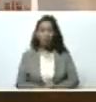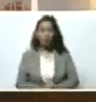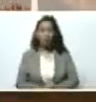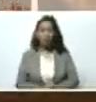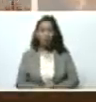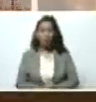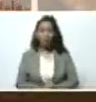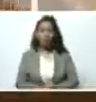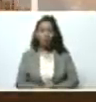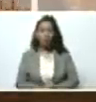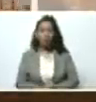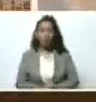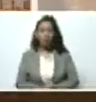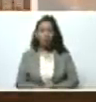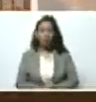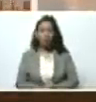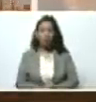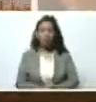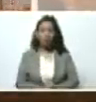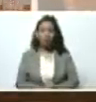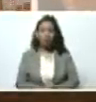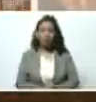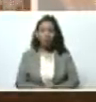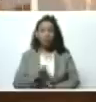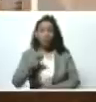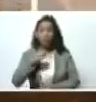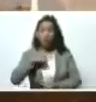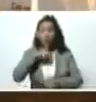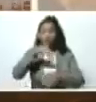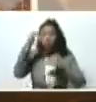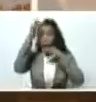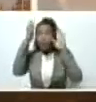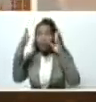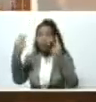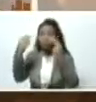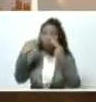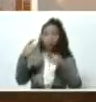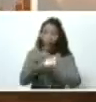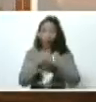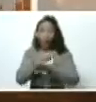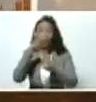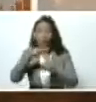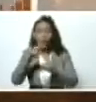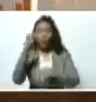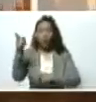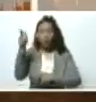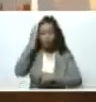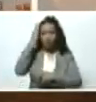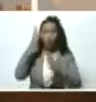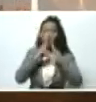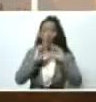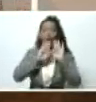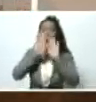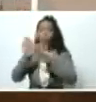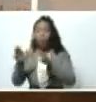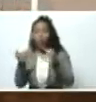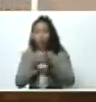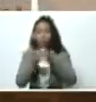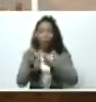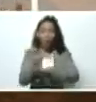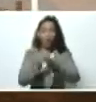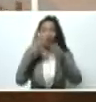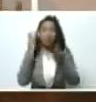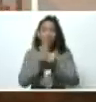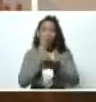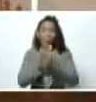Adelante, presidente. Bueno, estamos muy atentos, Freddy. Y sabes todo el apoyo, todo el equipo de gobierno siempre